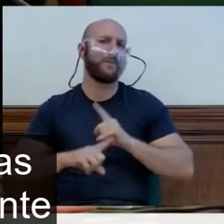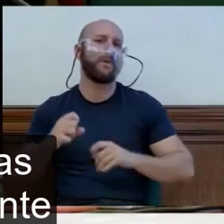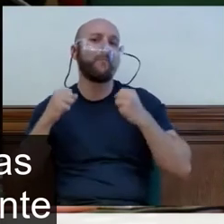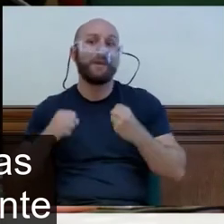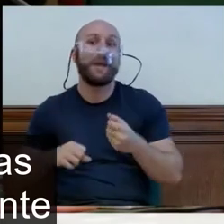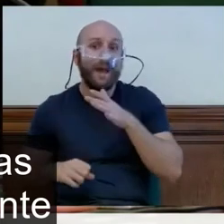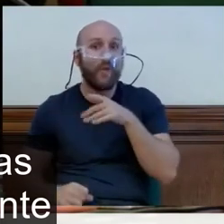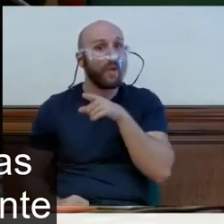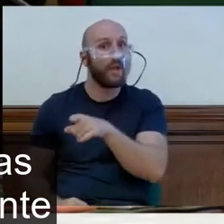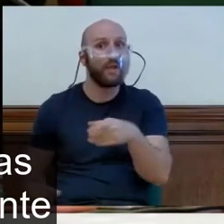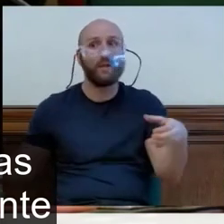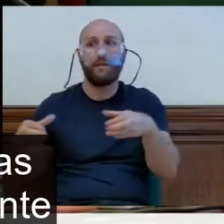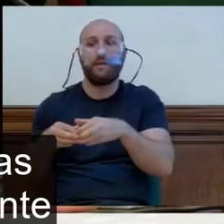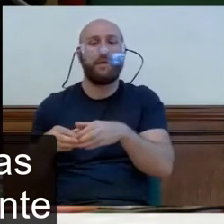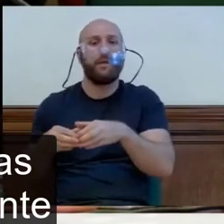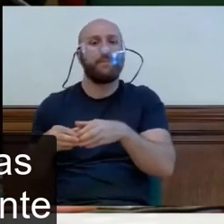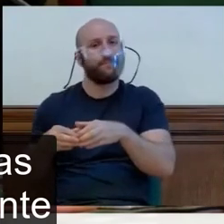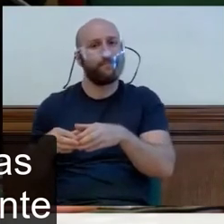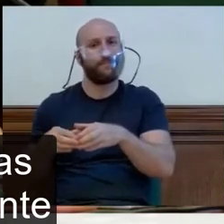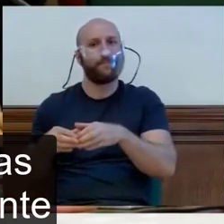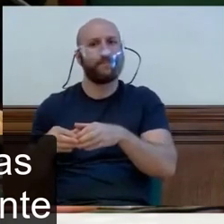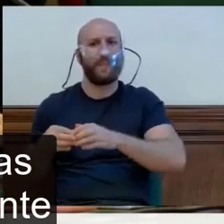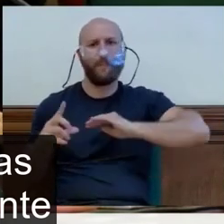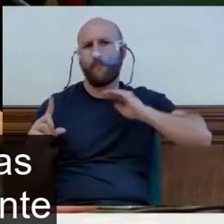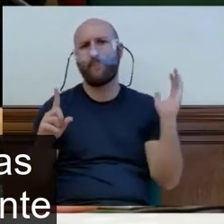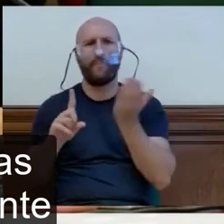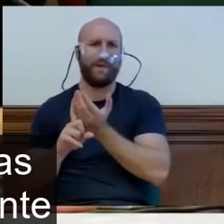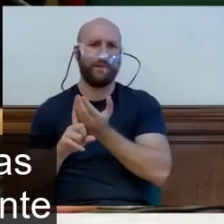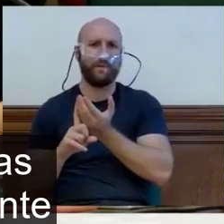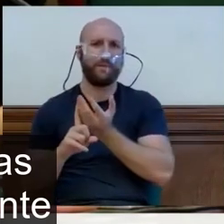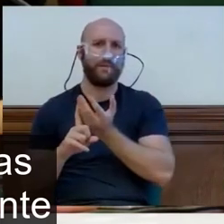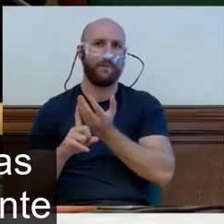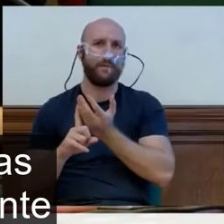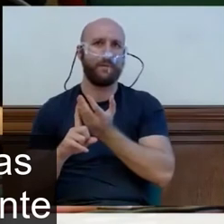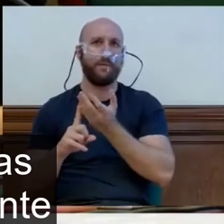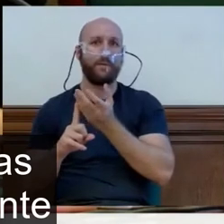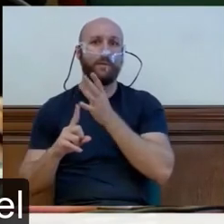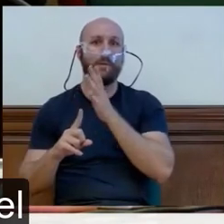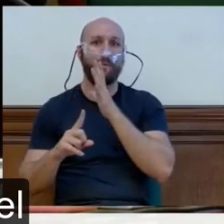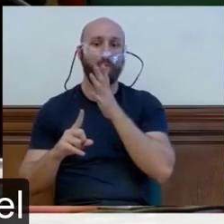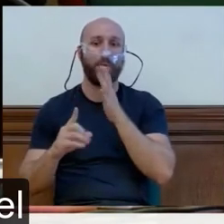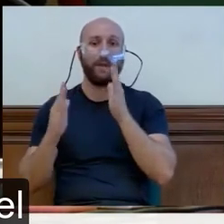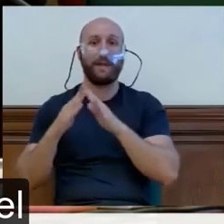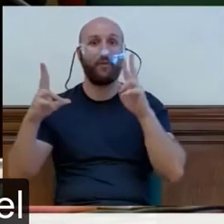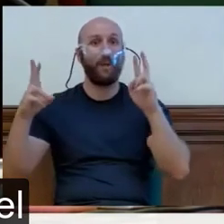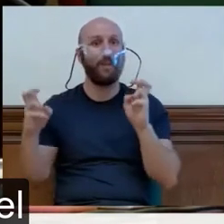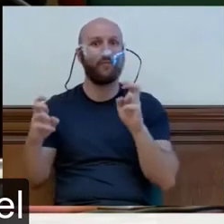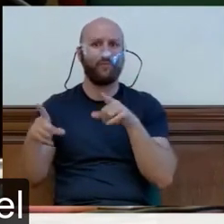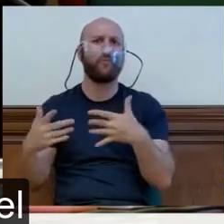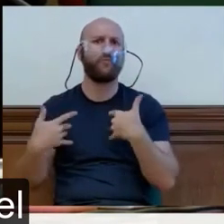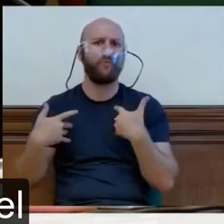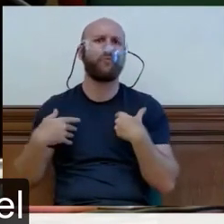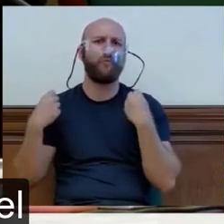están machacadas porque sufrieron un auténtico calvario durante los meses de confinamiento. Y así están